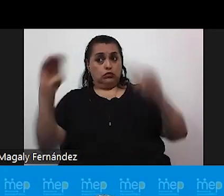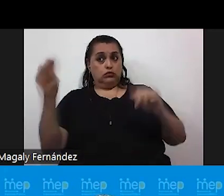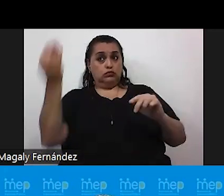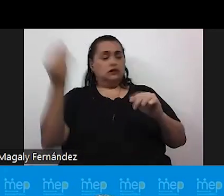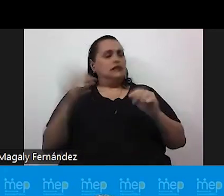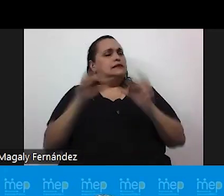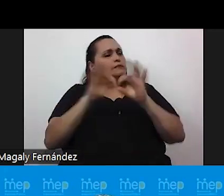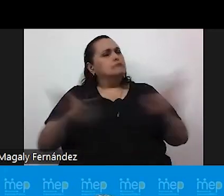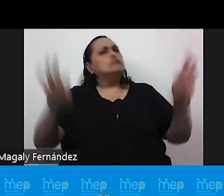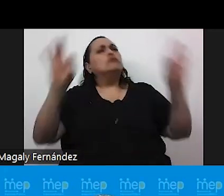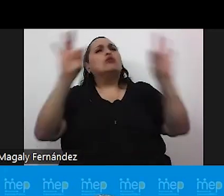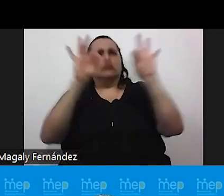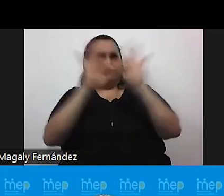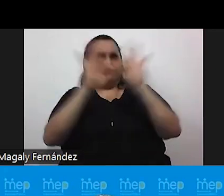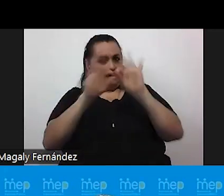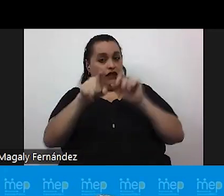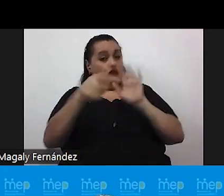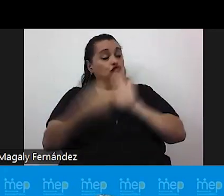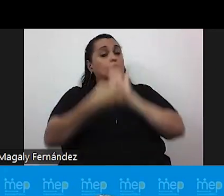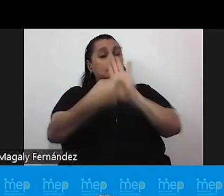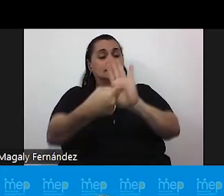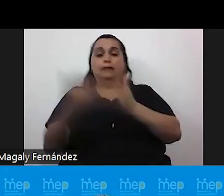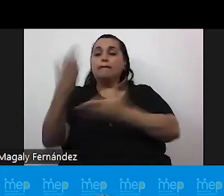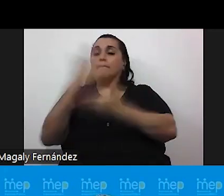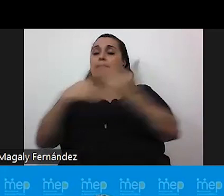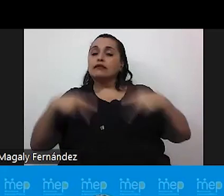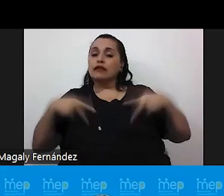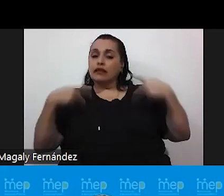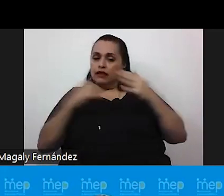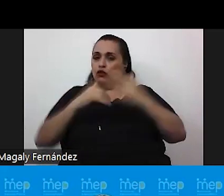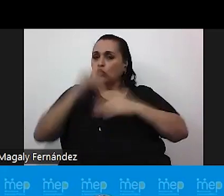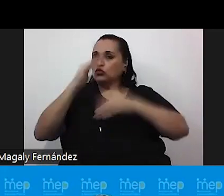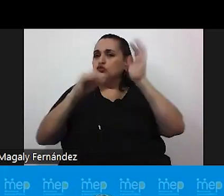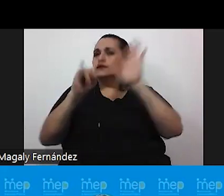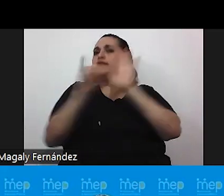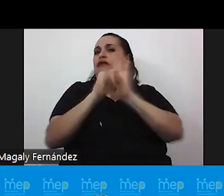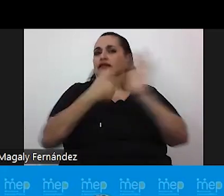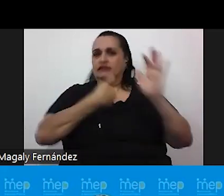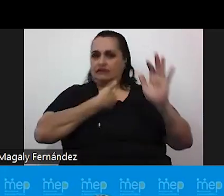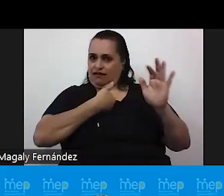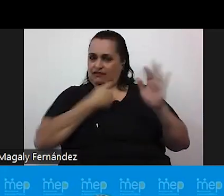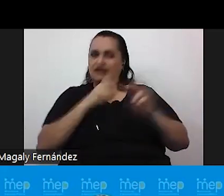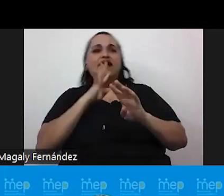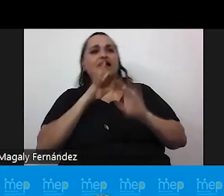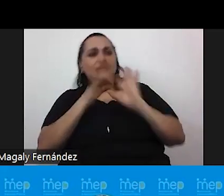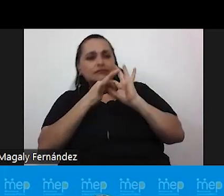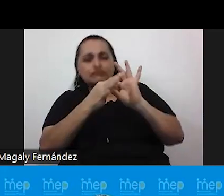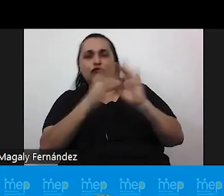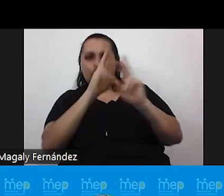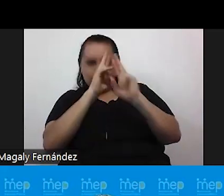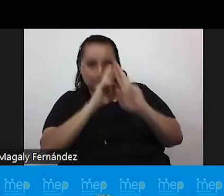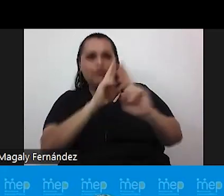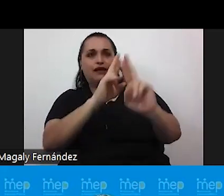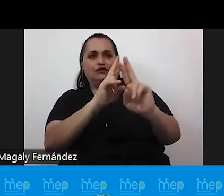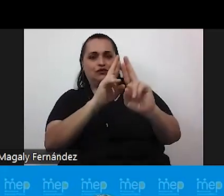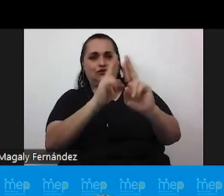en el tanto representa una fase de vida en la cual se construye esta identidad nos habla del respeto que debemos de tener